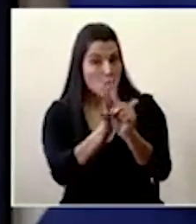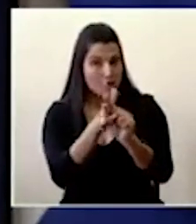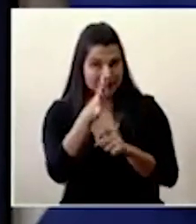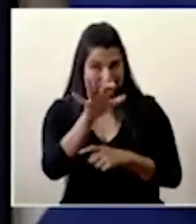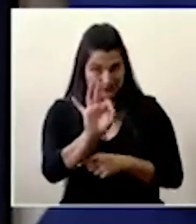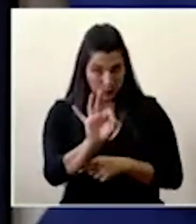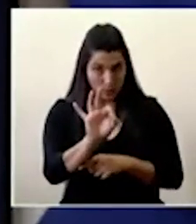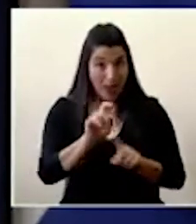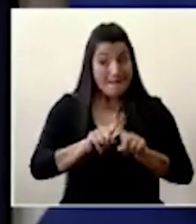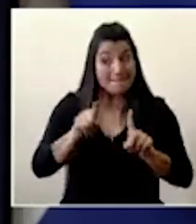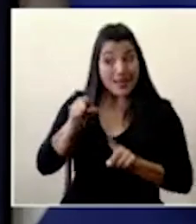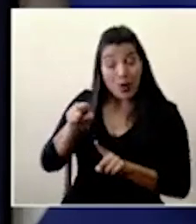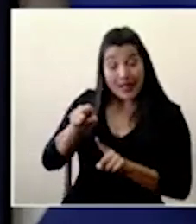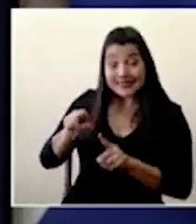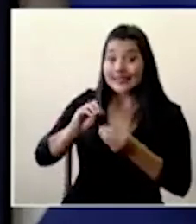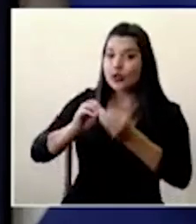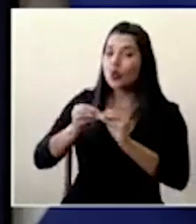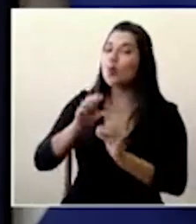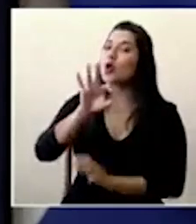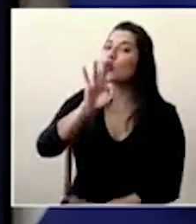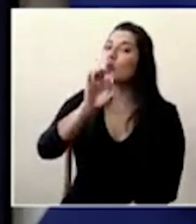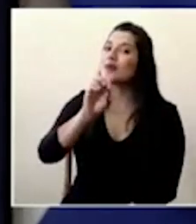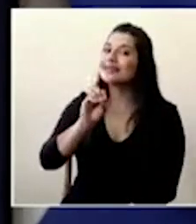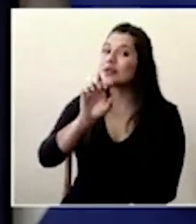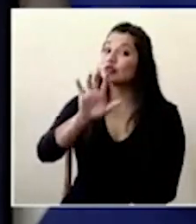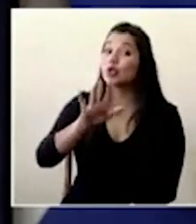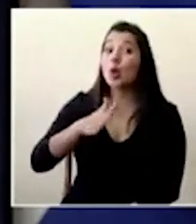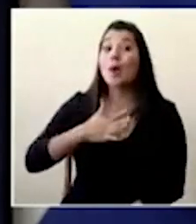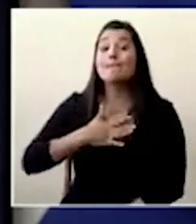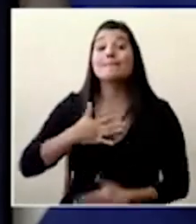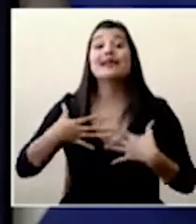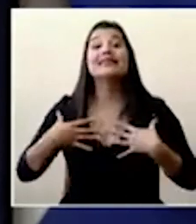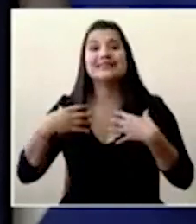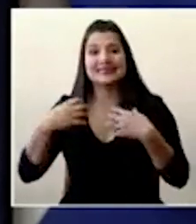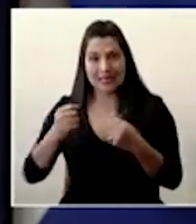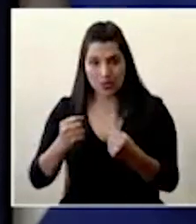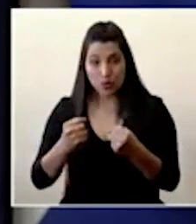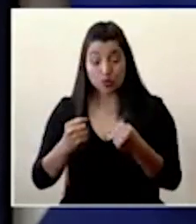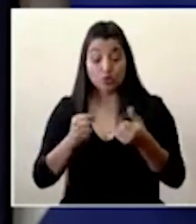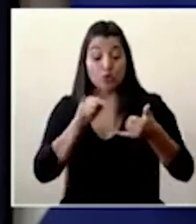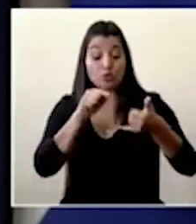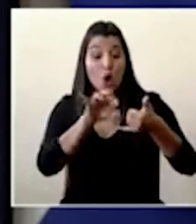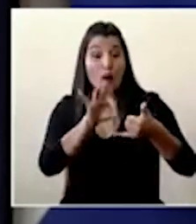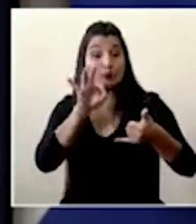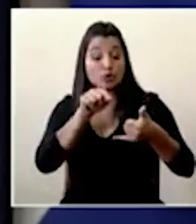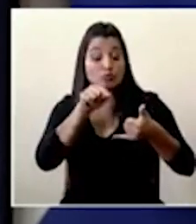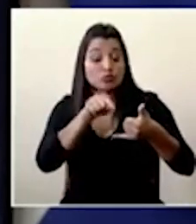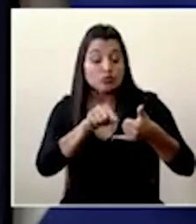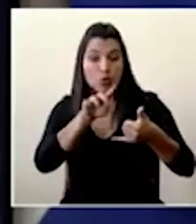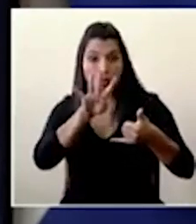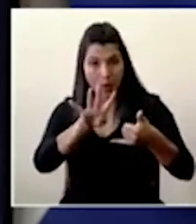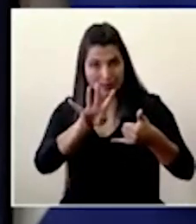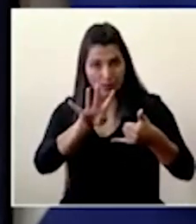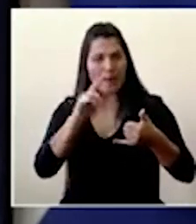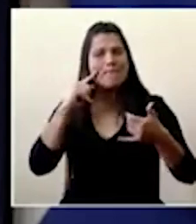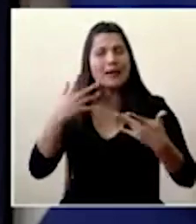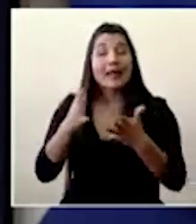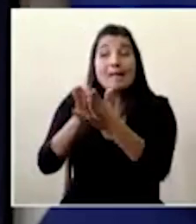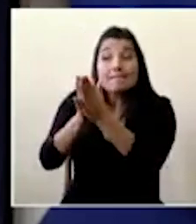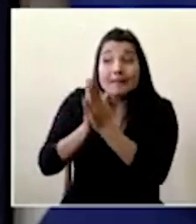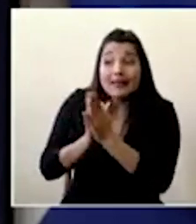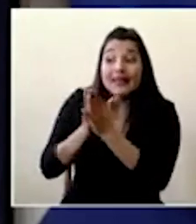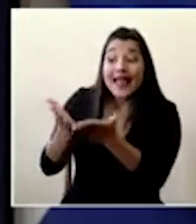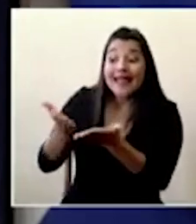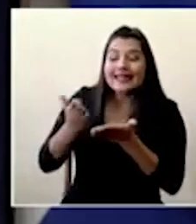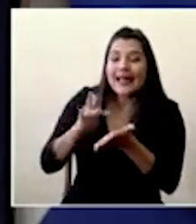Pero este número, 905 Mi Salud, opción 4, es solo para solicitar la entrega